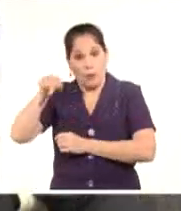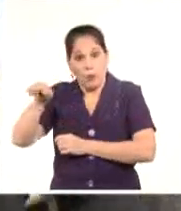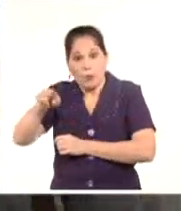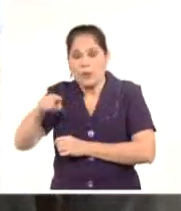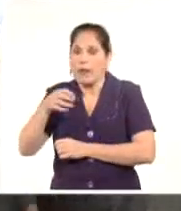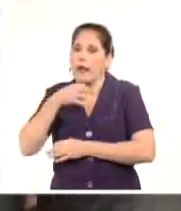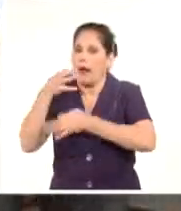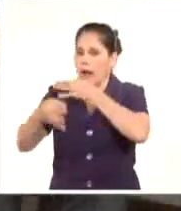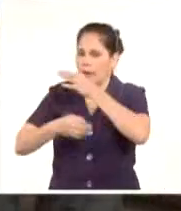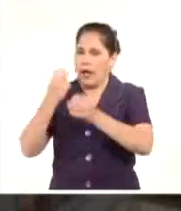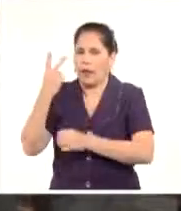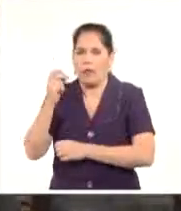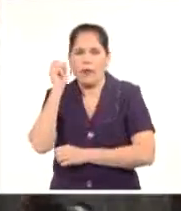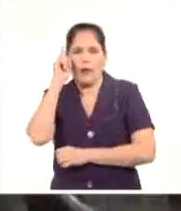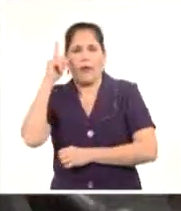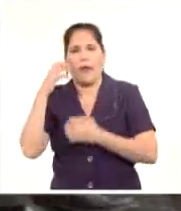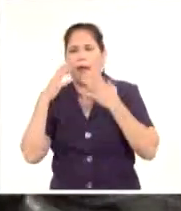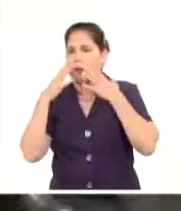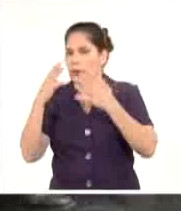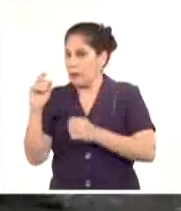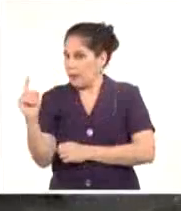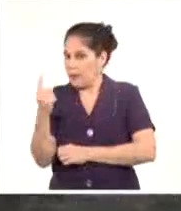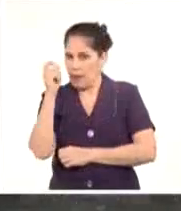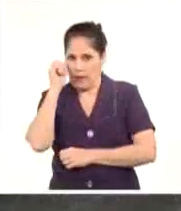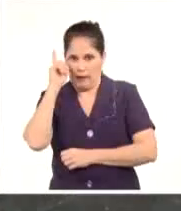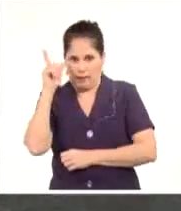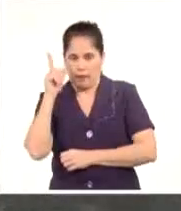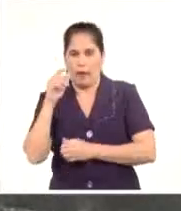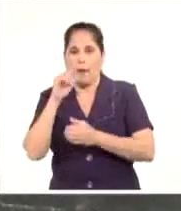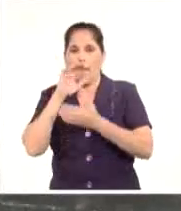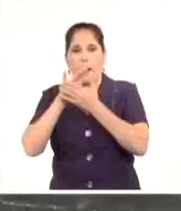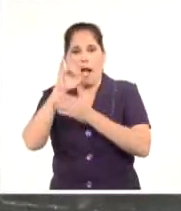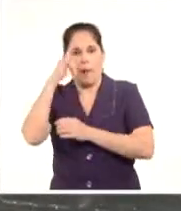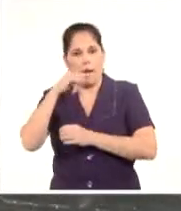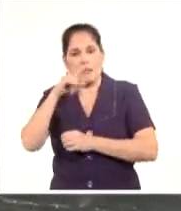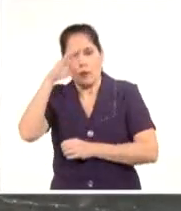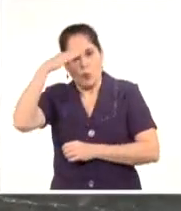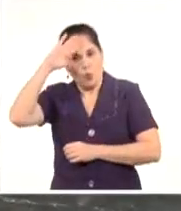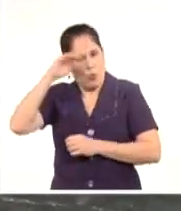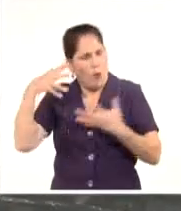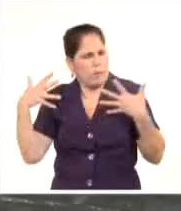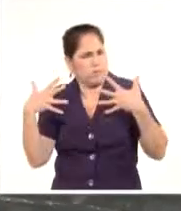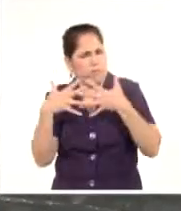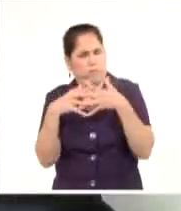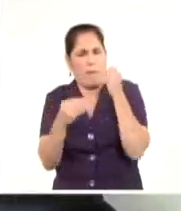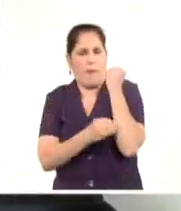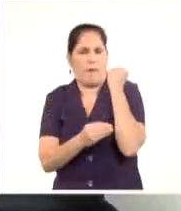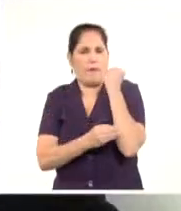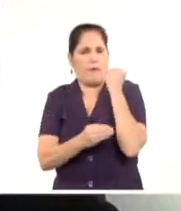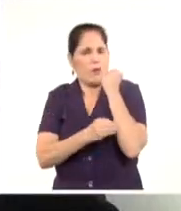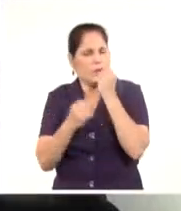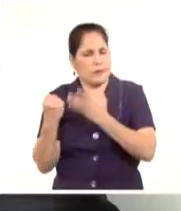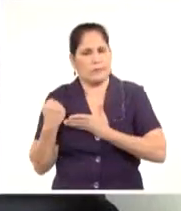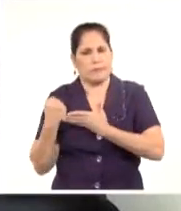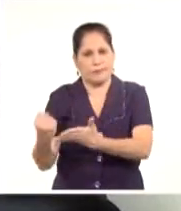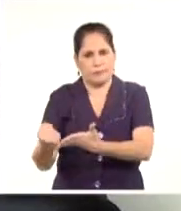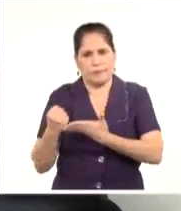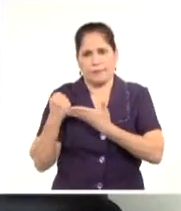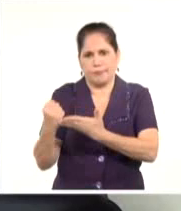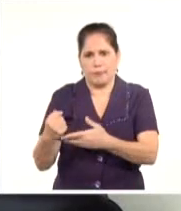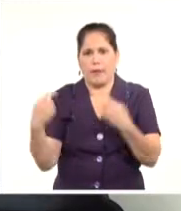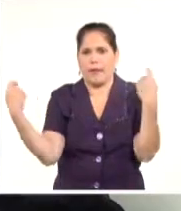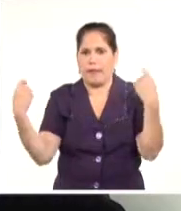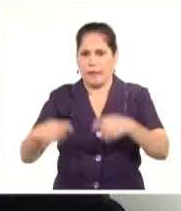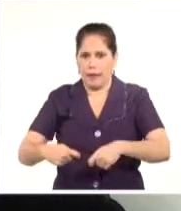quiero expresar dos ideas fundamentales. La primera es que Bahamas puede contar con Cuba para ampliar la cooperación, para ampliar nuestras